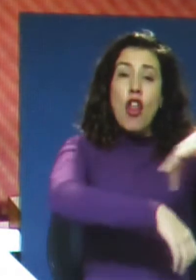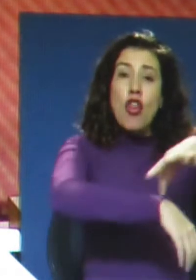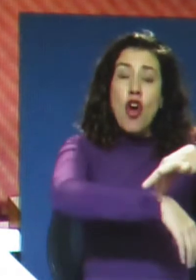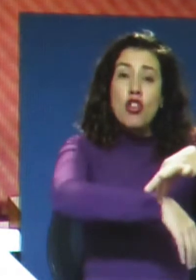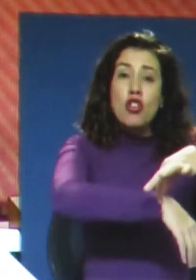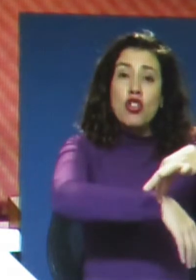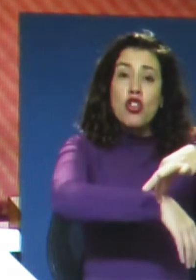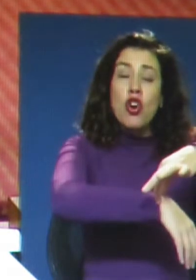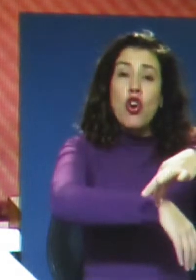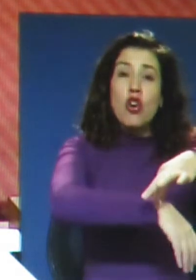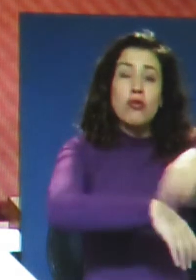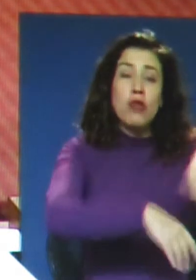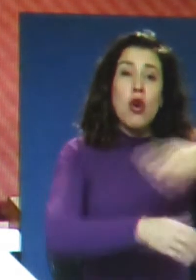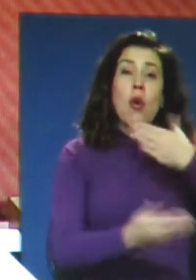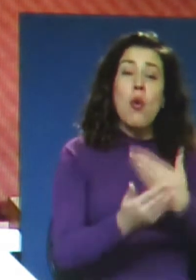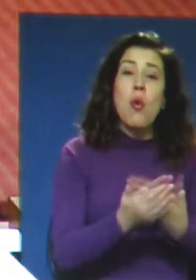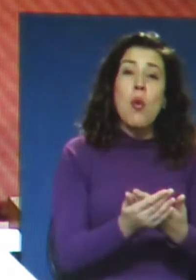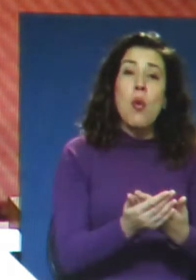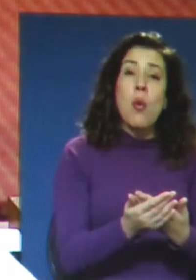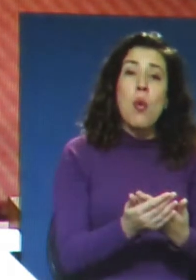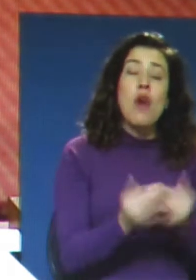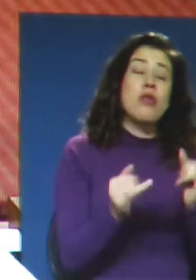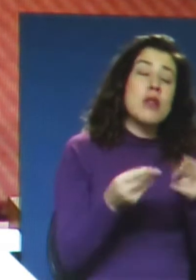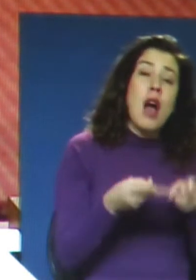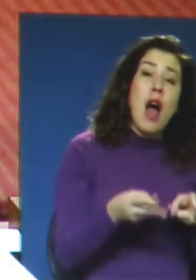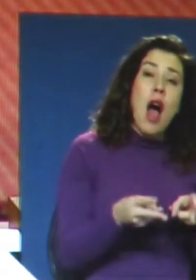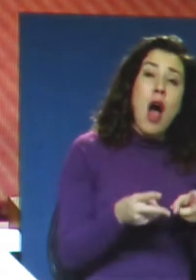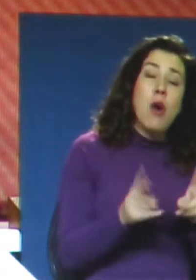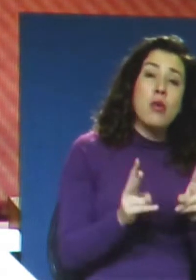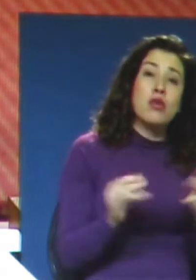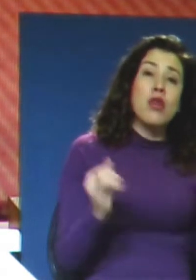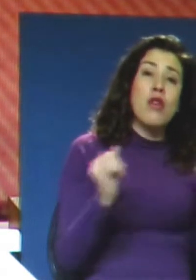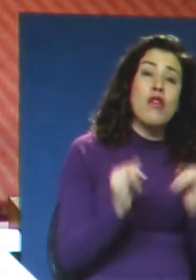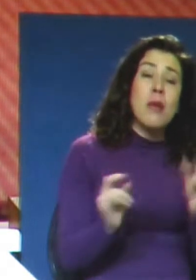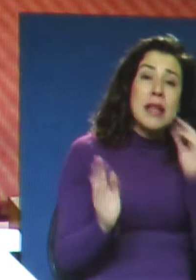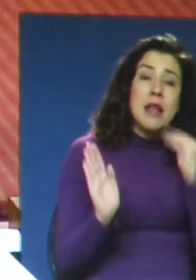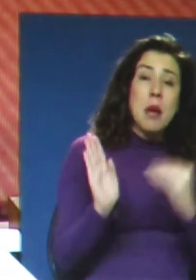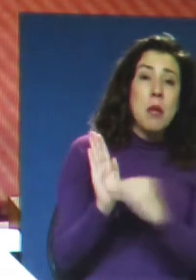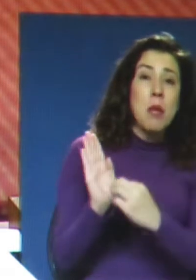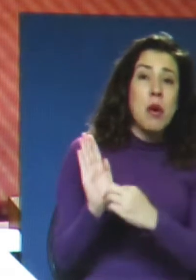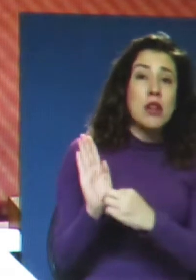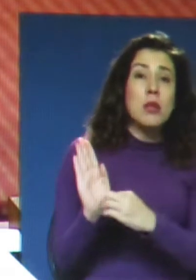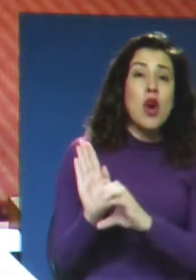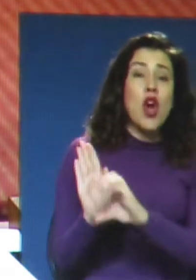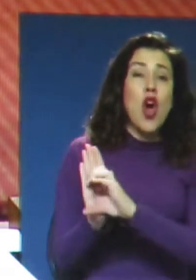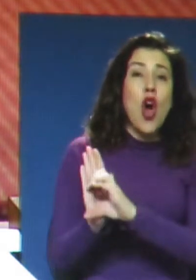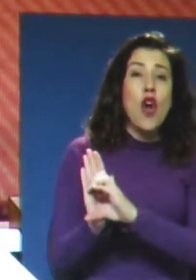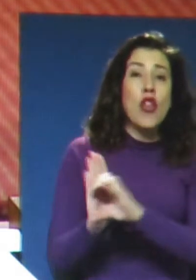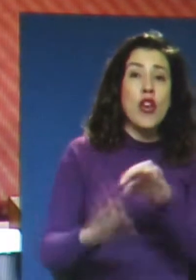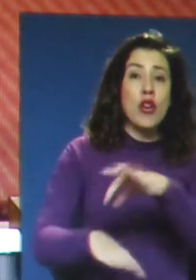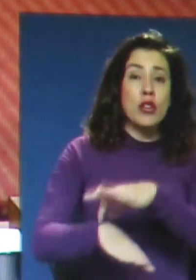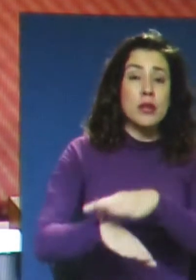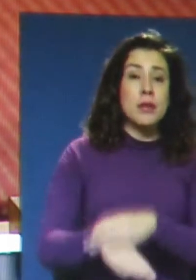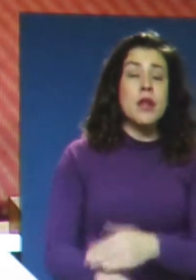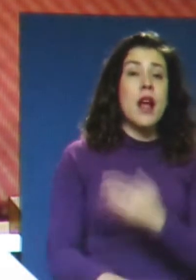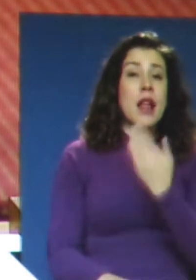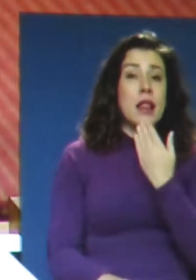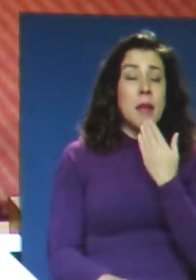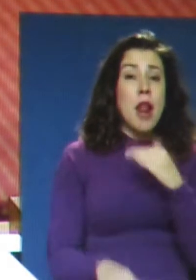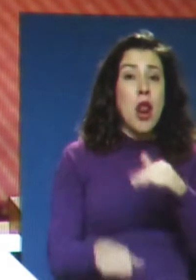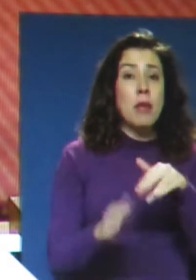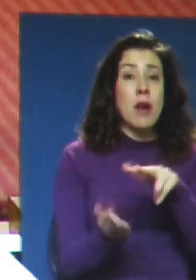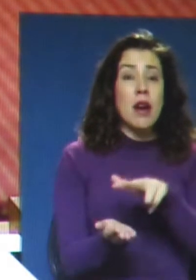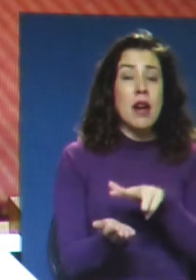ni menos a la acción del consentimiento, mecanismo regulado, además, por el Código Sanitario. Lo mismo ha